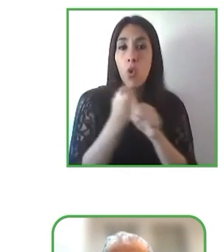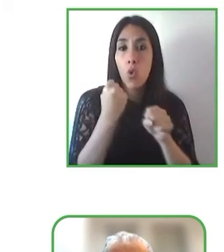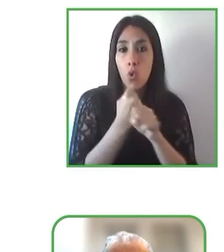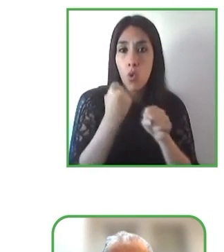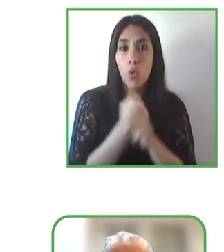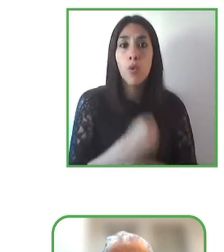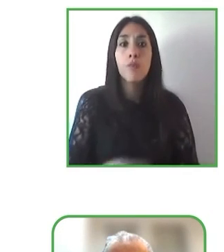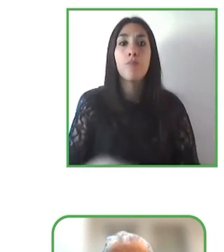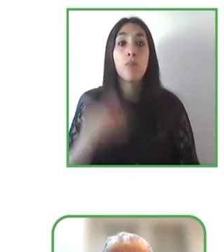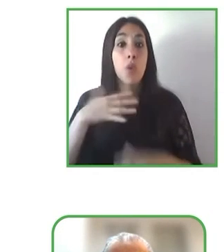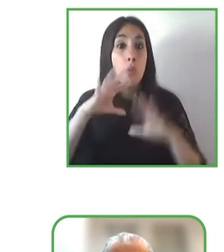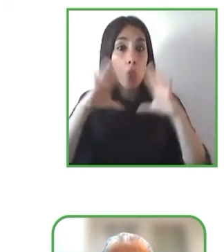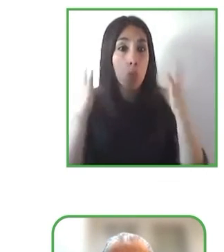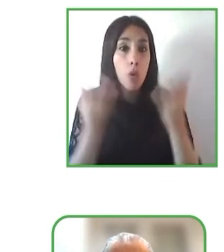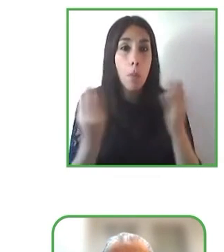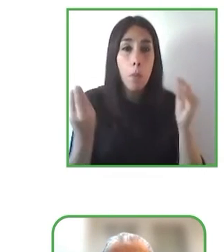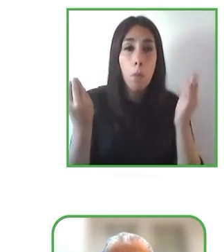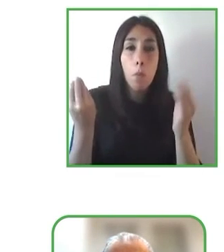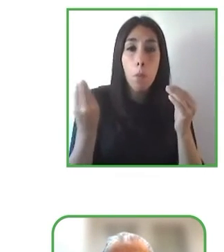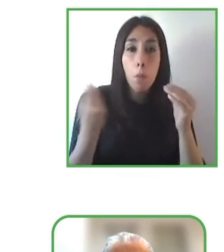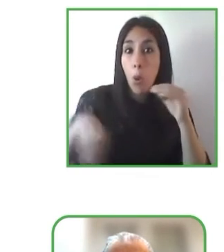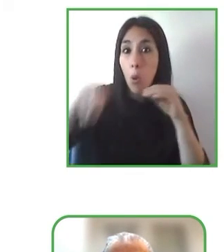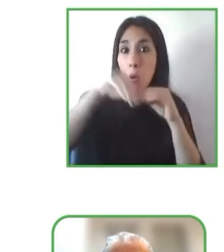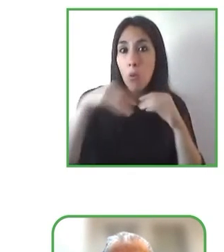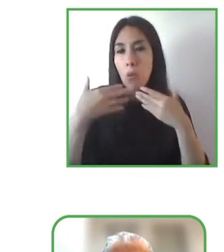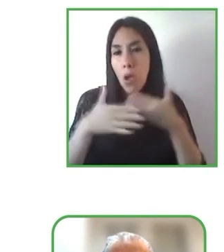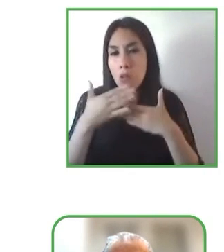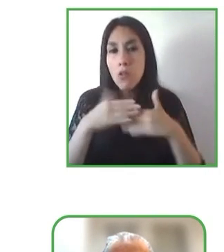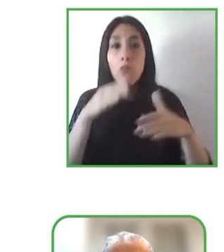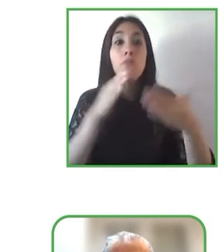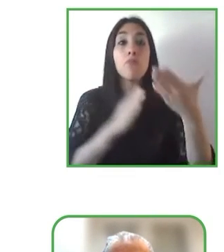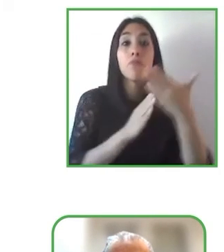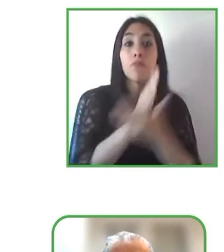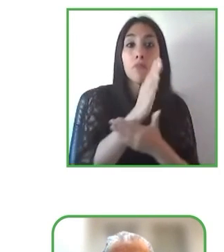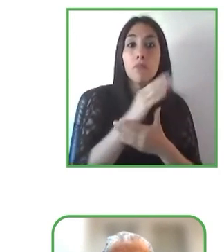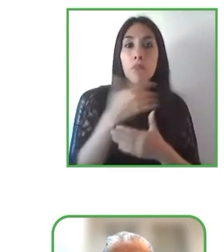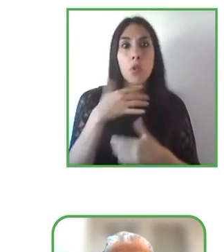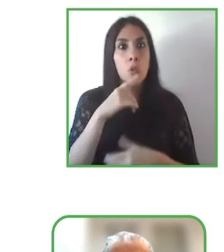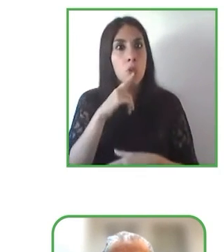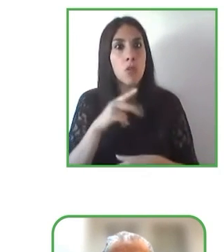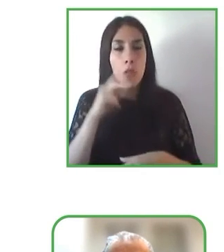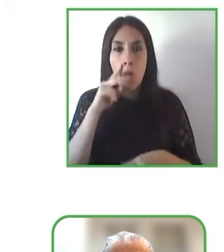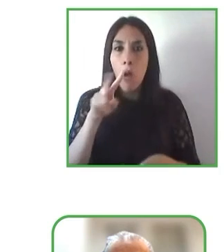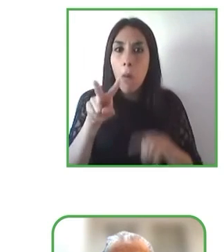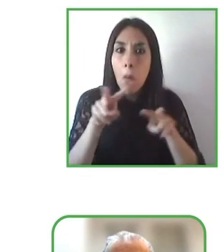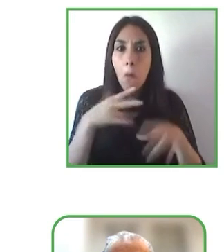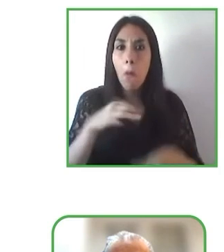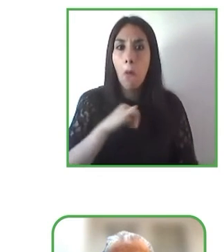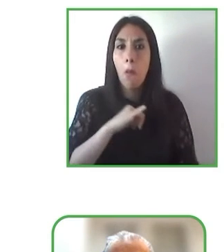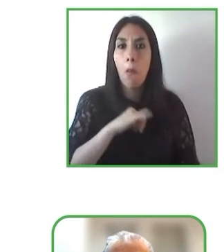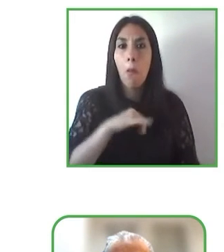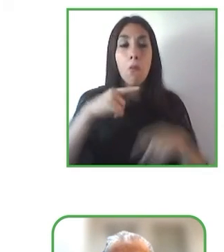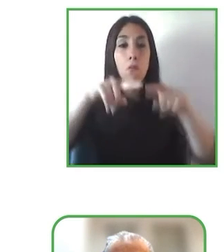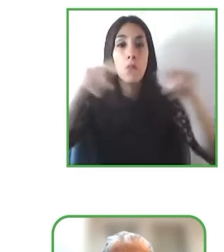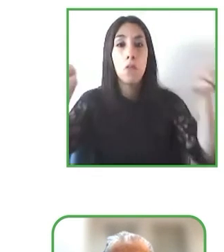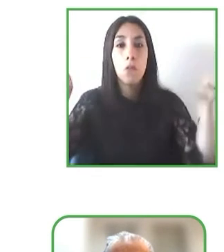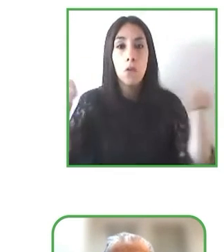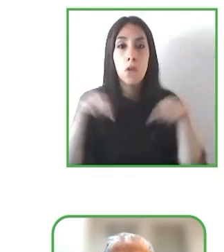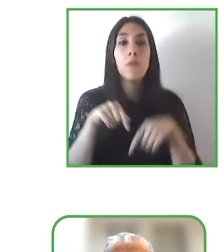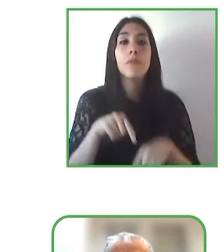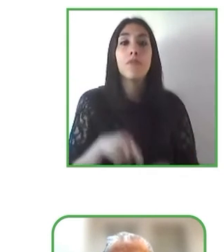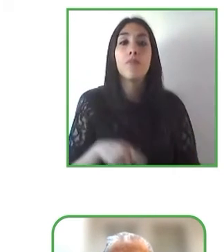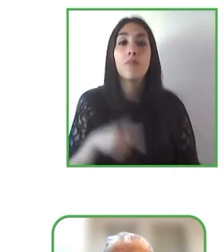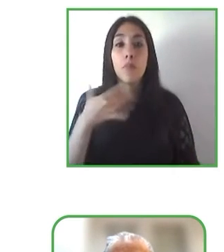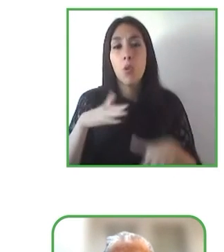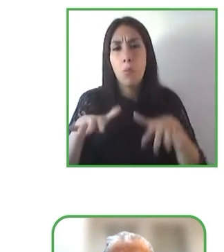que realmente visibilice e incorpore en todos los espacios productos servicios a toda la diversidad de personas